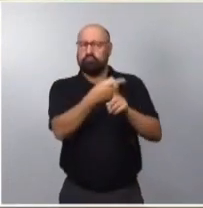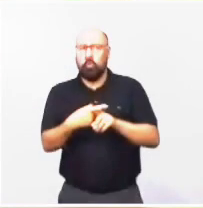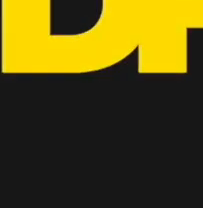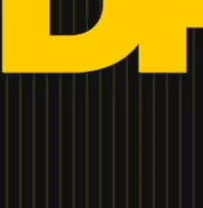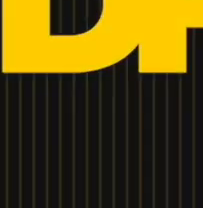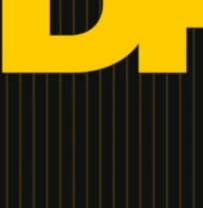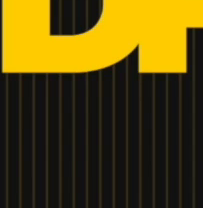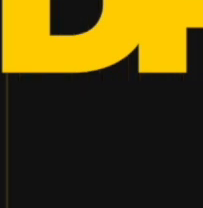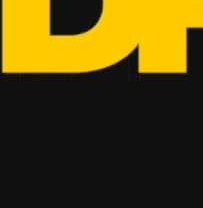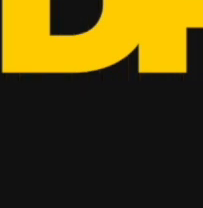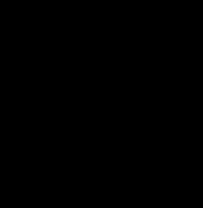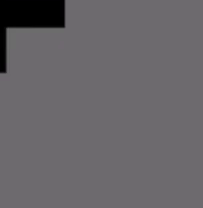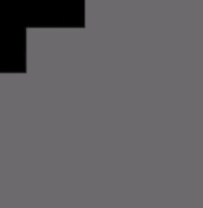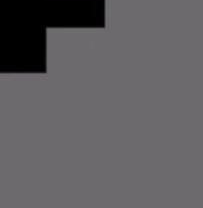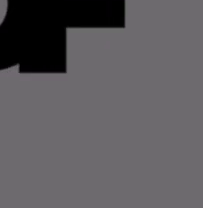economías.